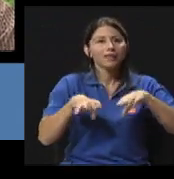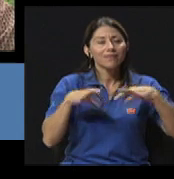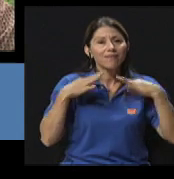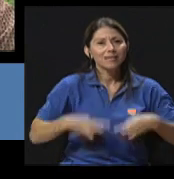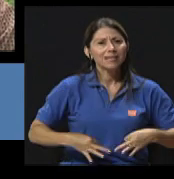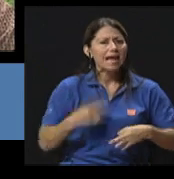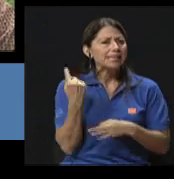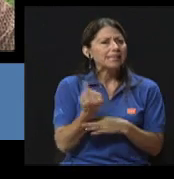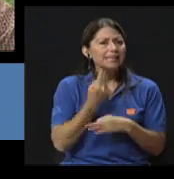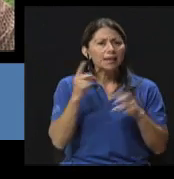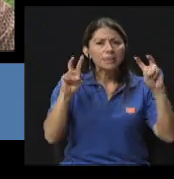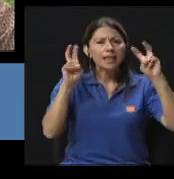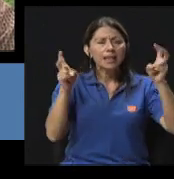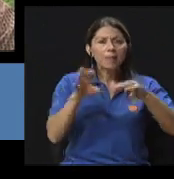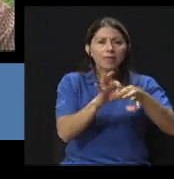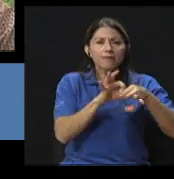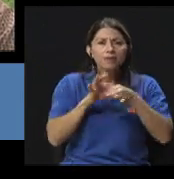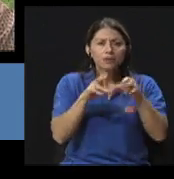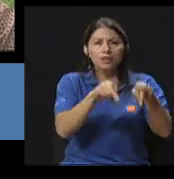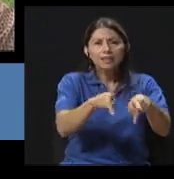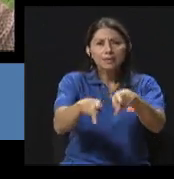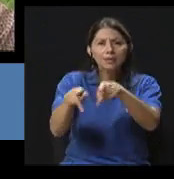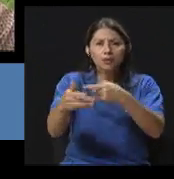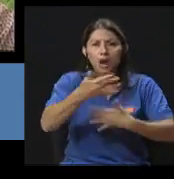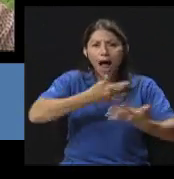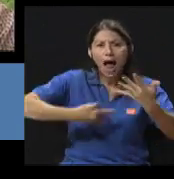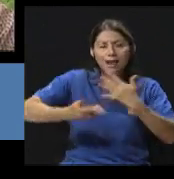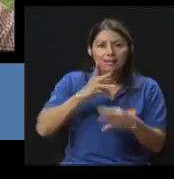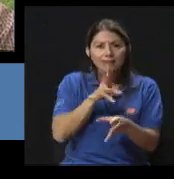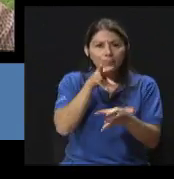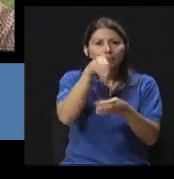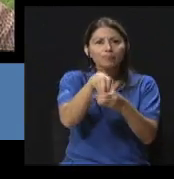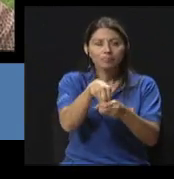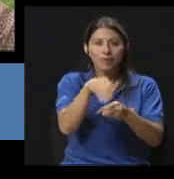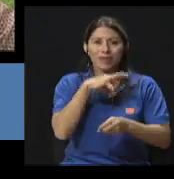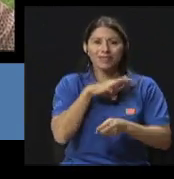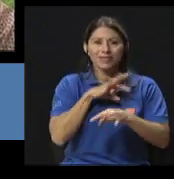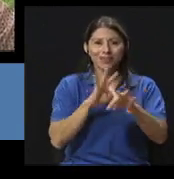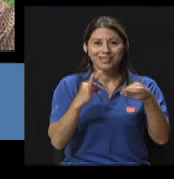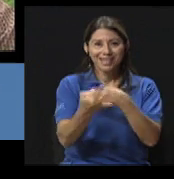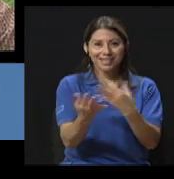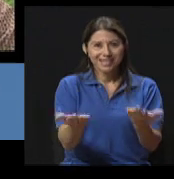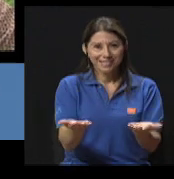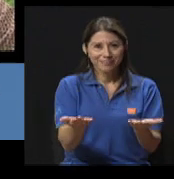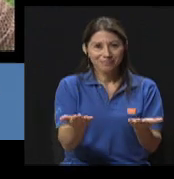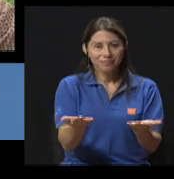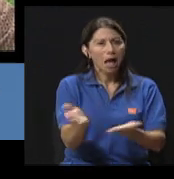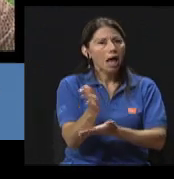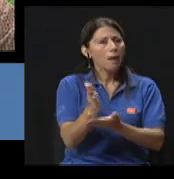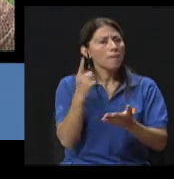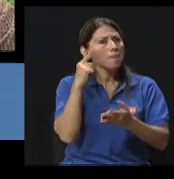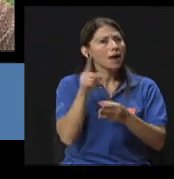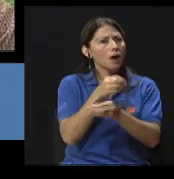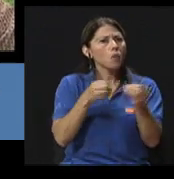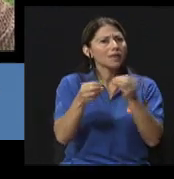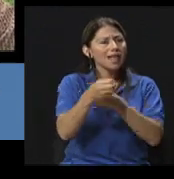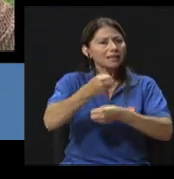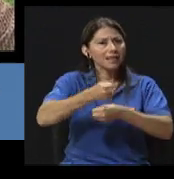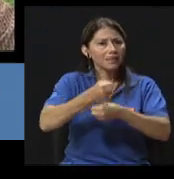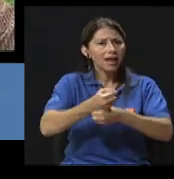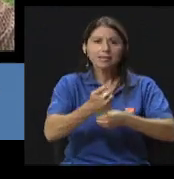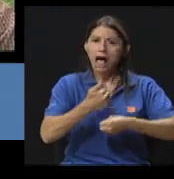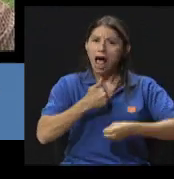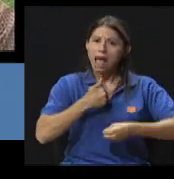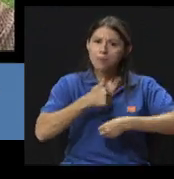relaciones interpersonales están intrínsecas ahí y más bien es un beneficio a los talleres. Hay momentos para las unidades de trabajo,